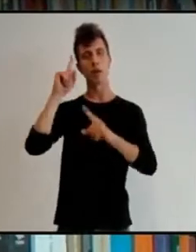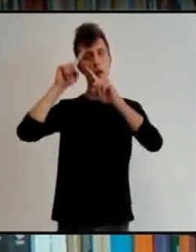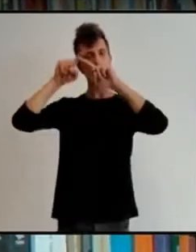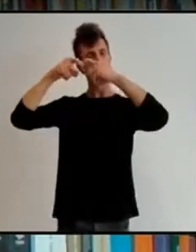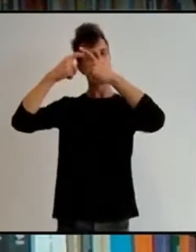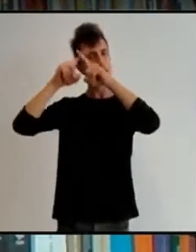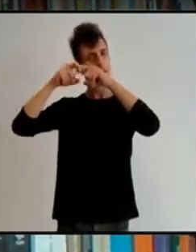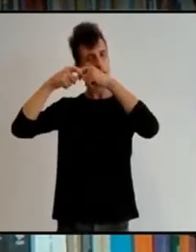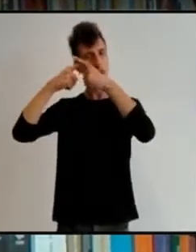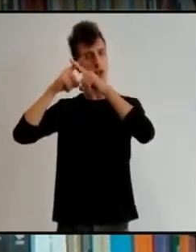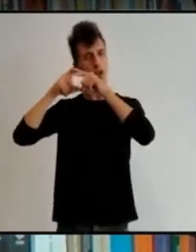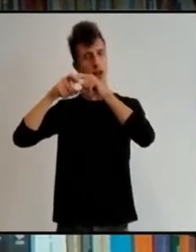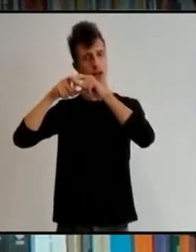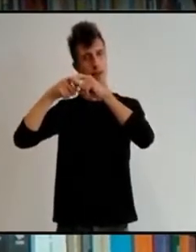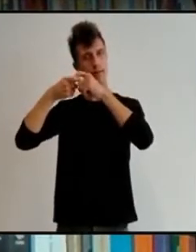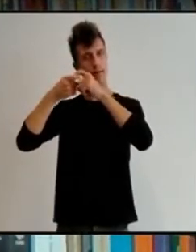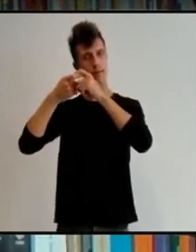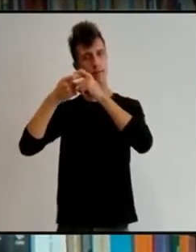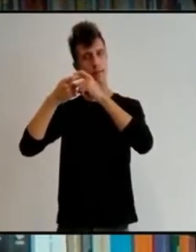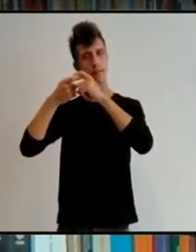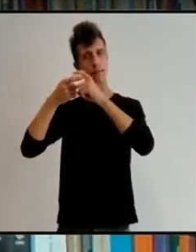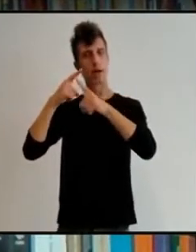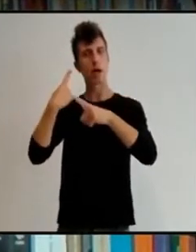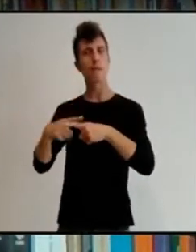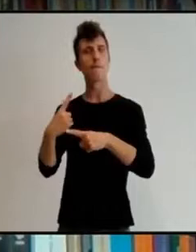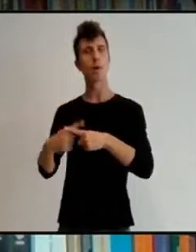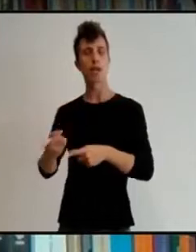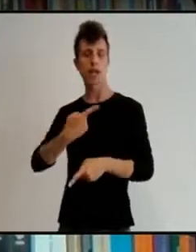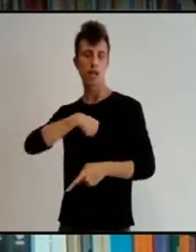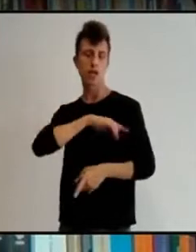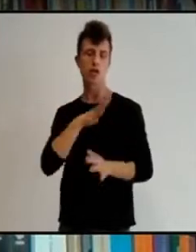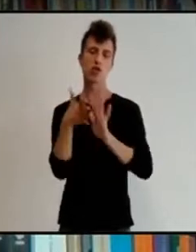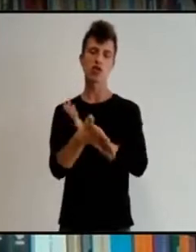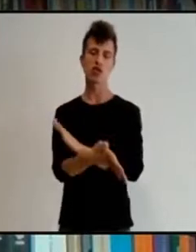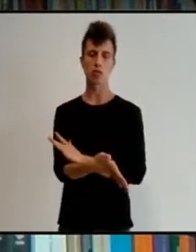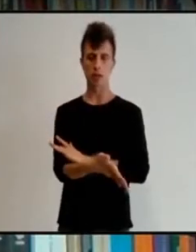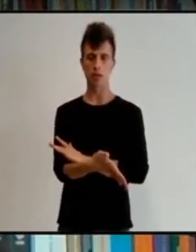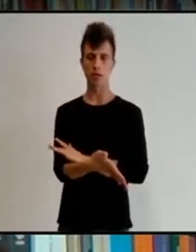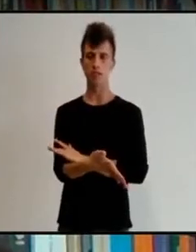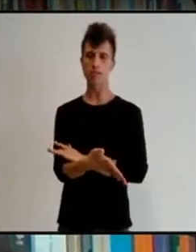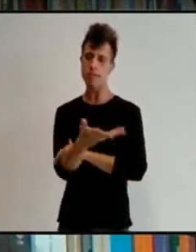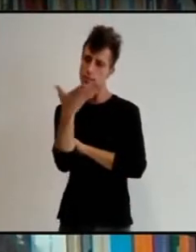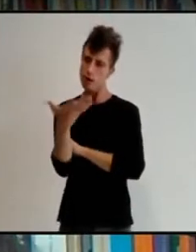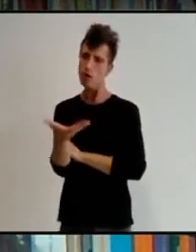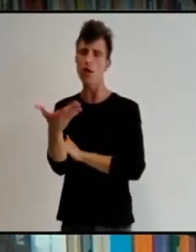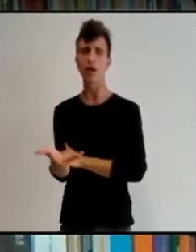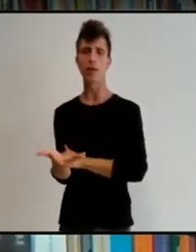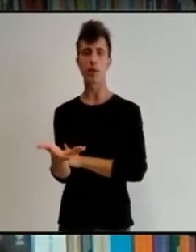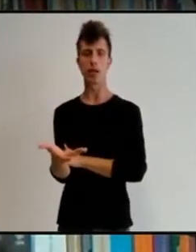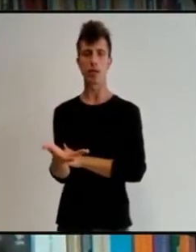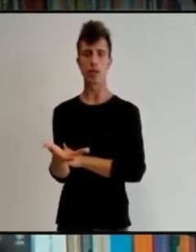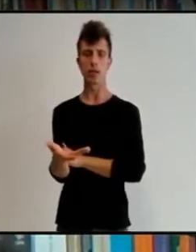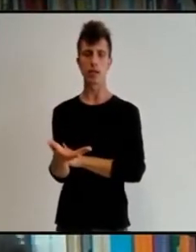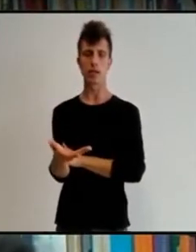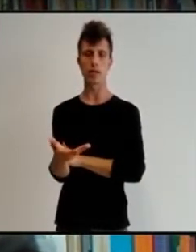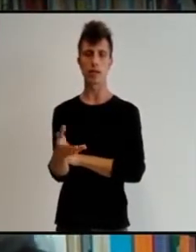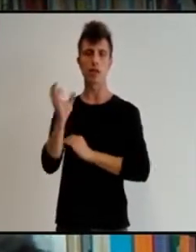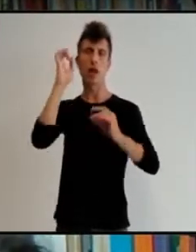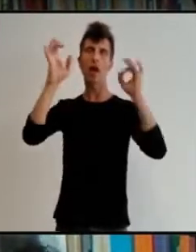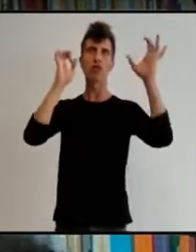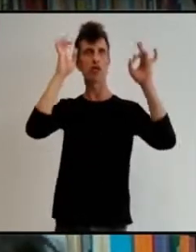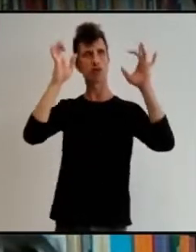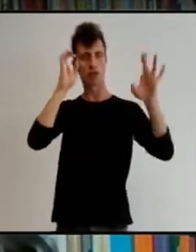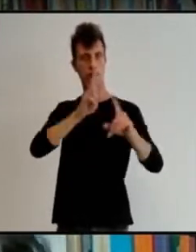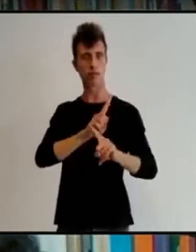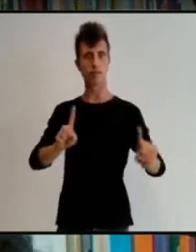muy importantes y pudieran aprobar esta moción sería un motivo de gran alegría y